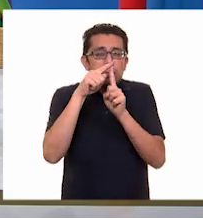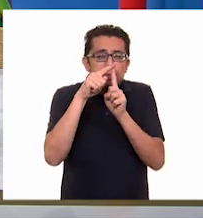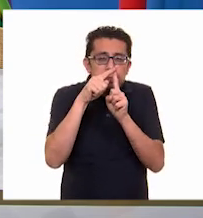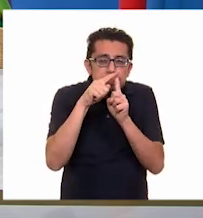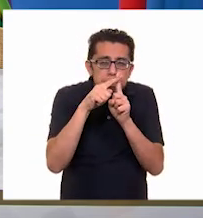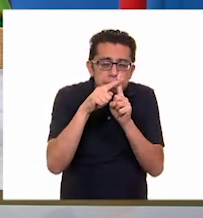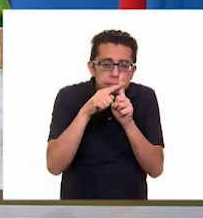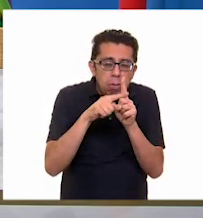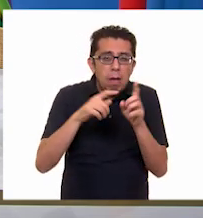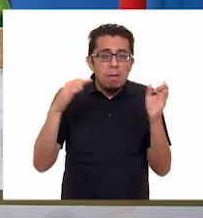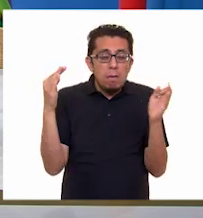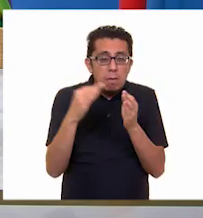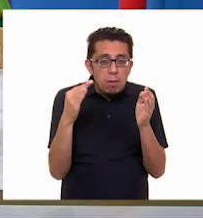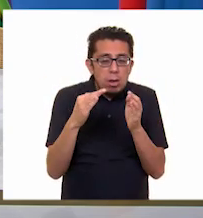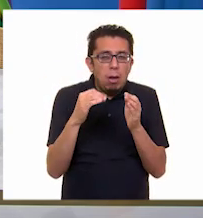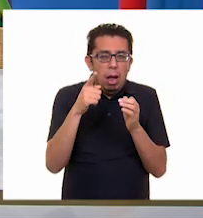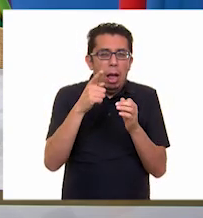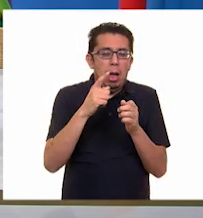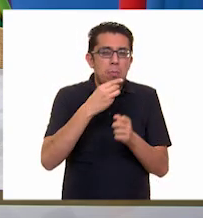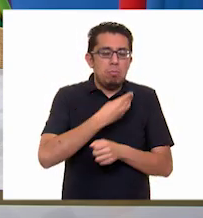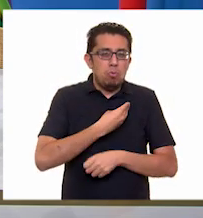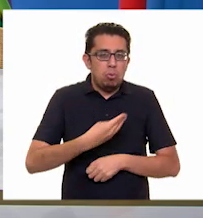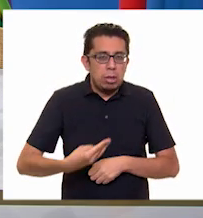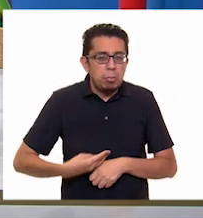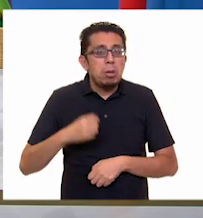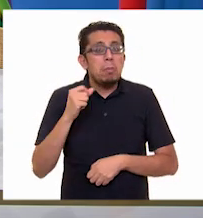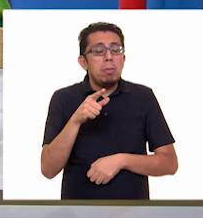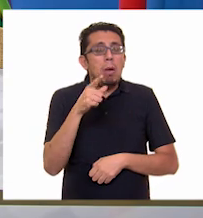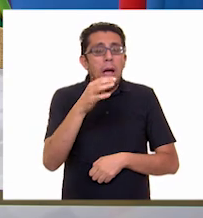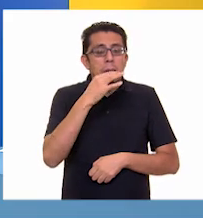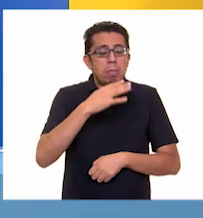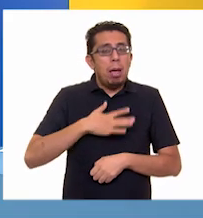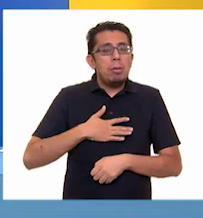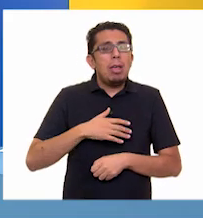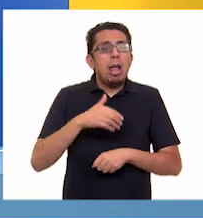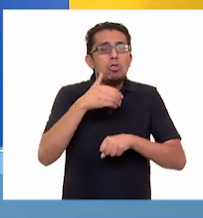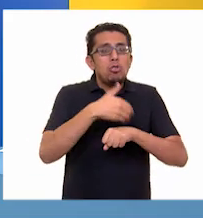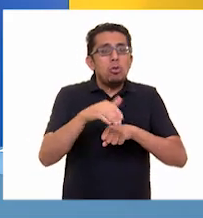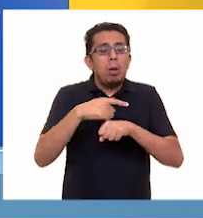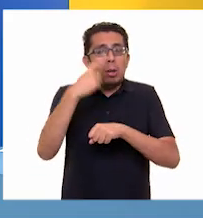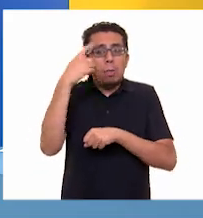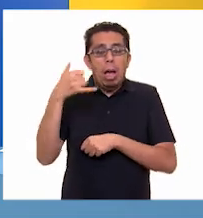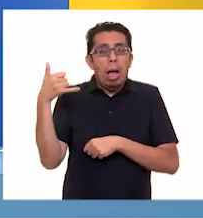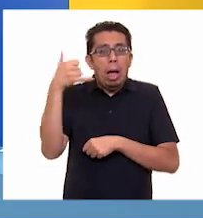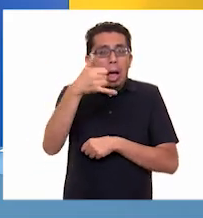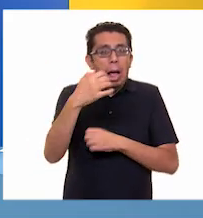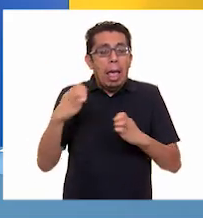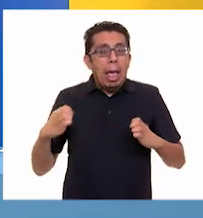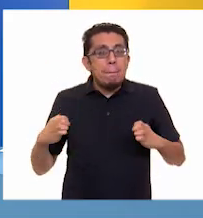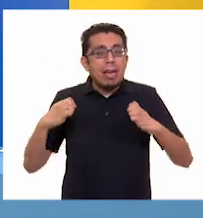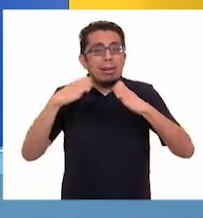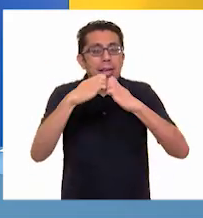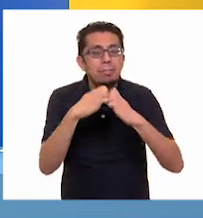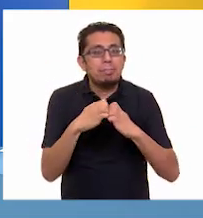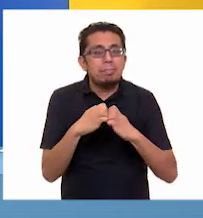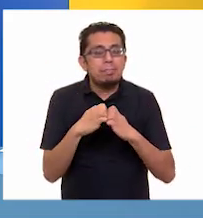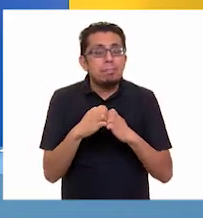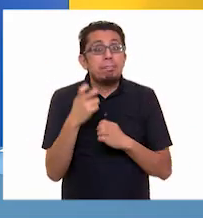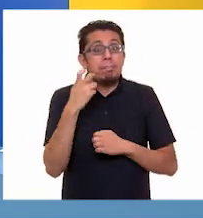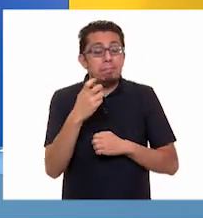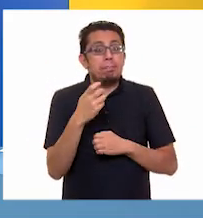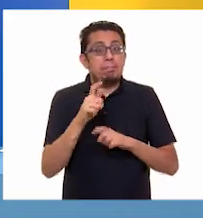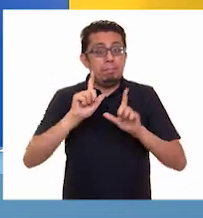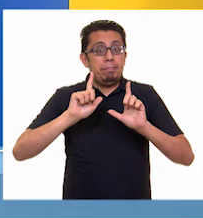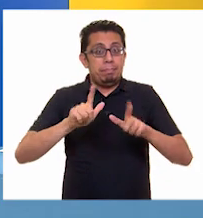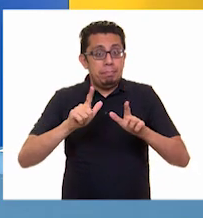También se pueden conocer los números de emergencia de cada localidad. Entonces, eso quiere decir que aparecen en esta página